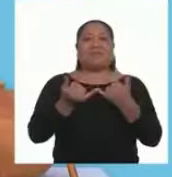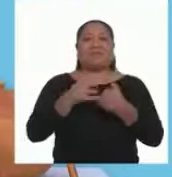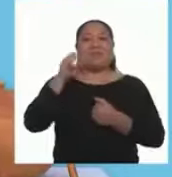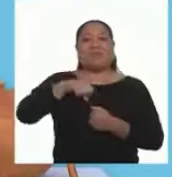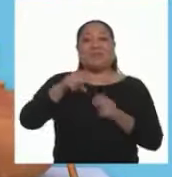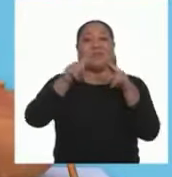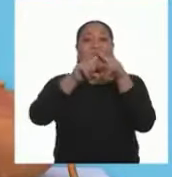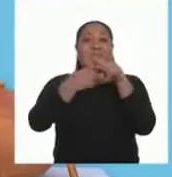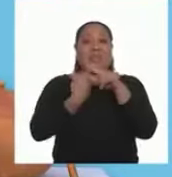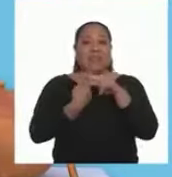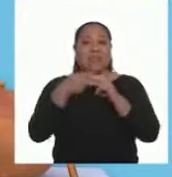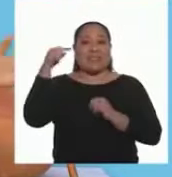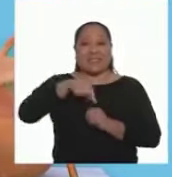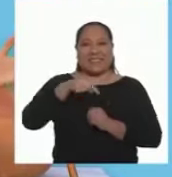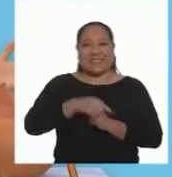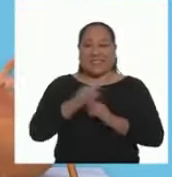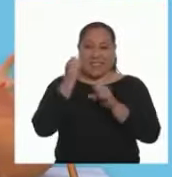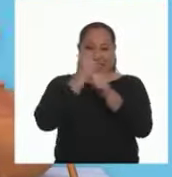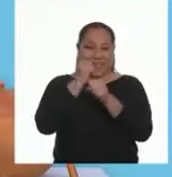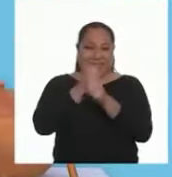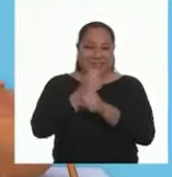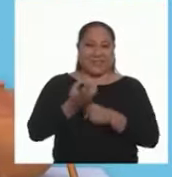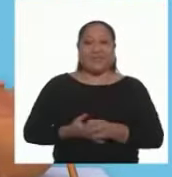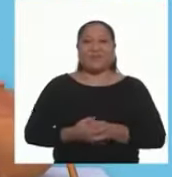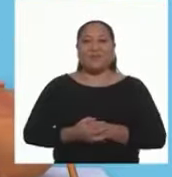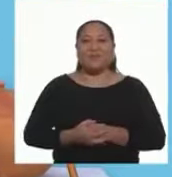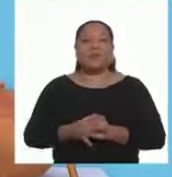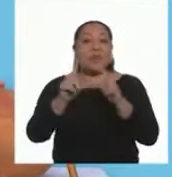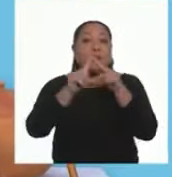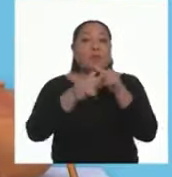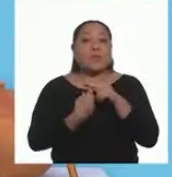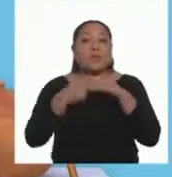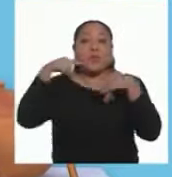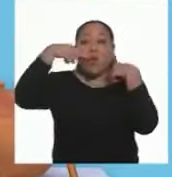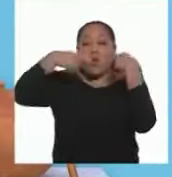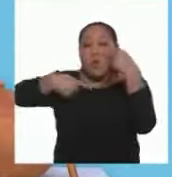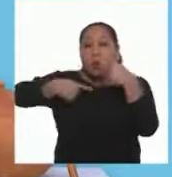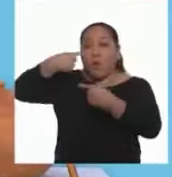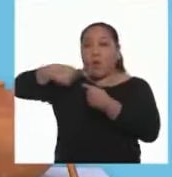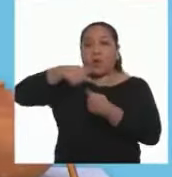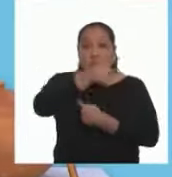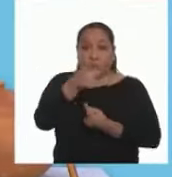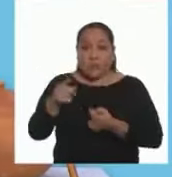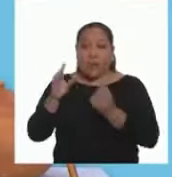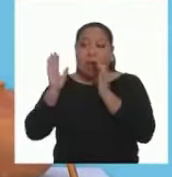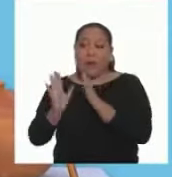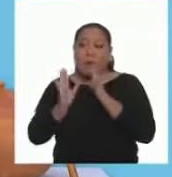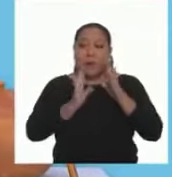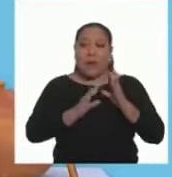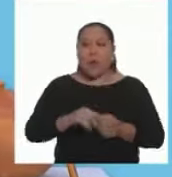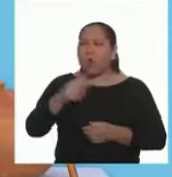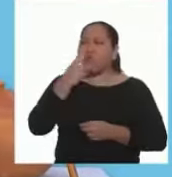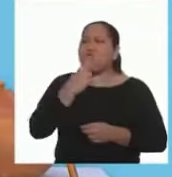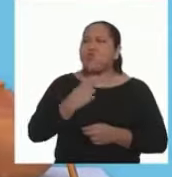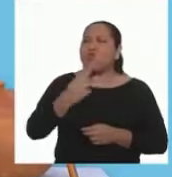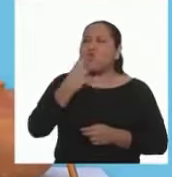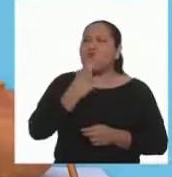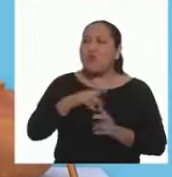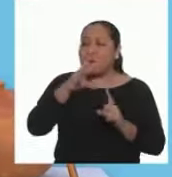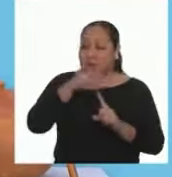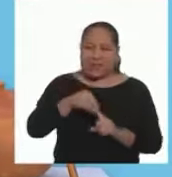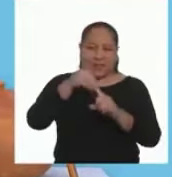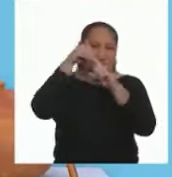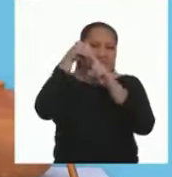Bien, ahora sí, iniciemos con la actividad Empiecen contándole que van a preparar